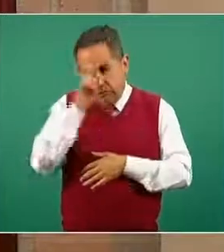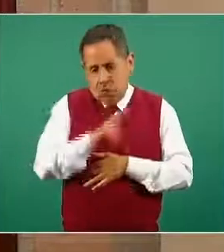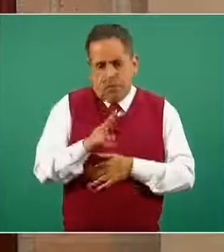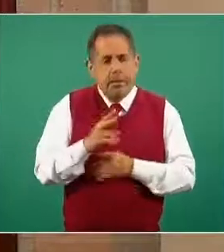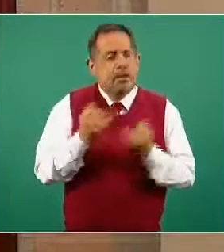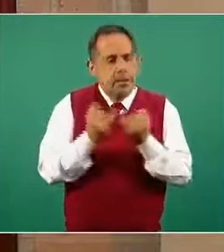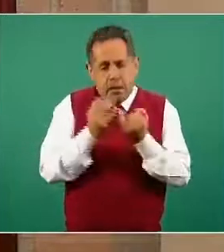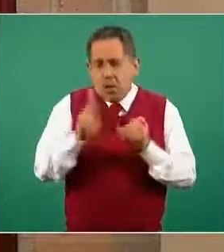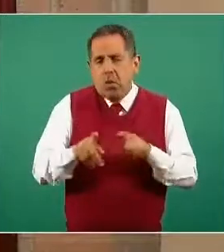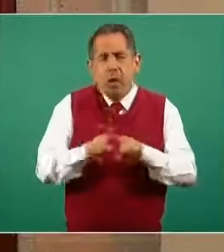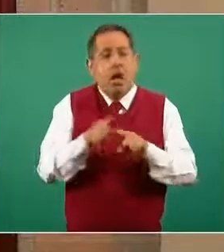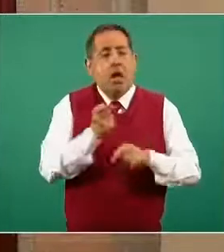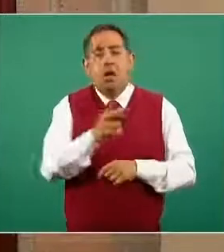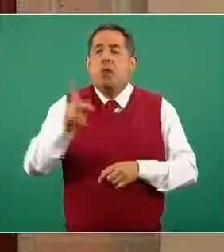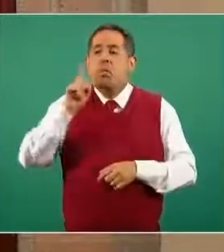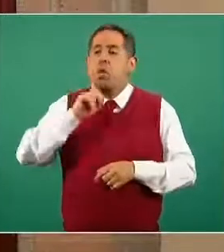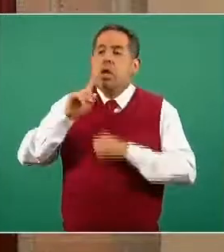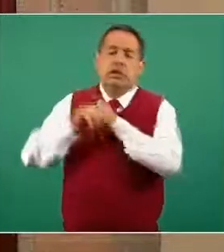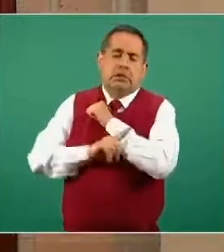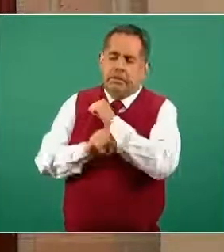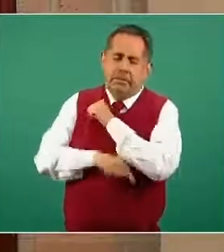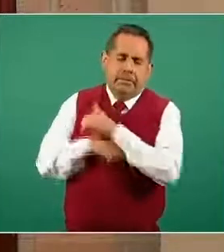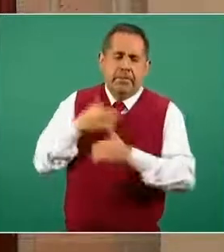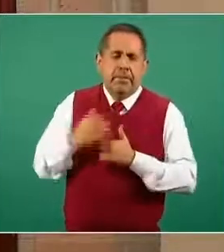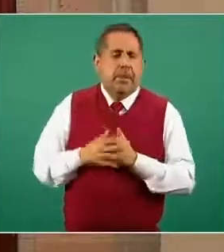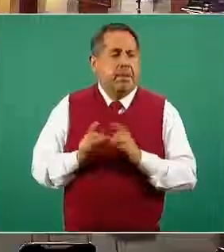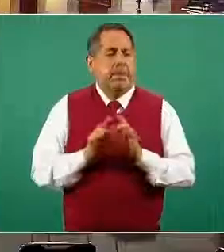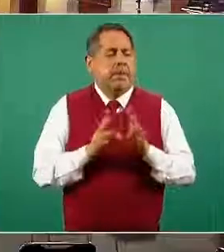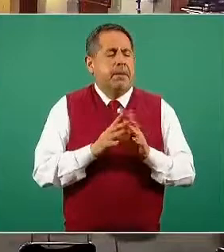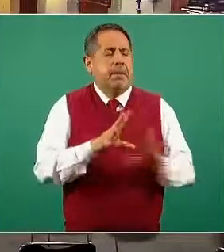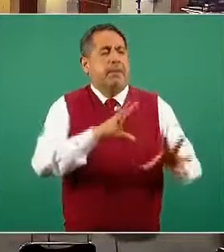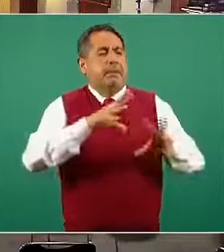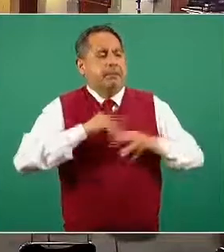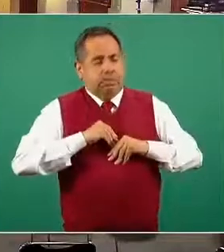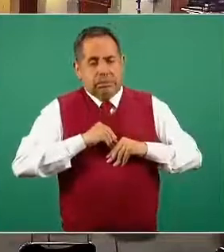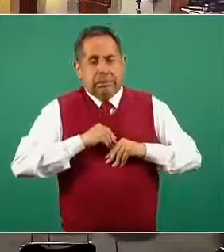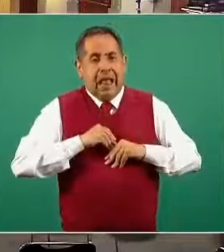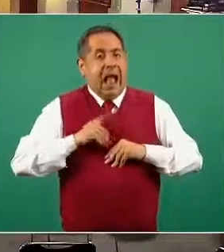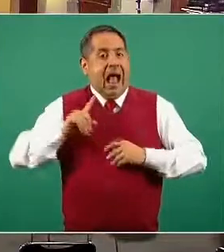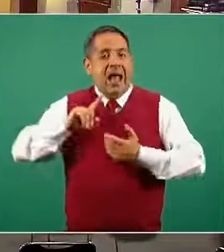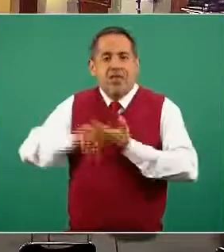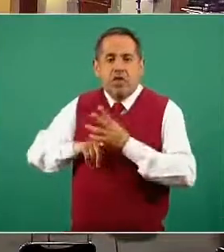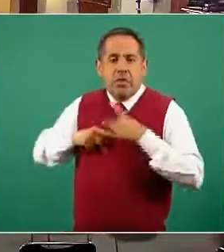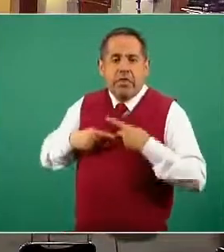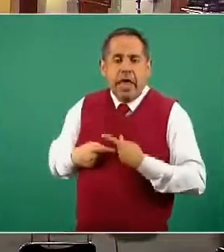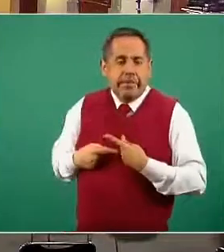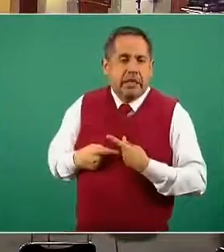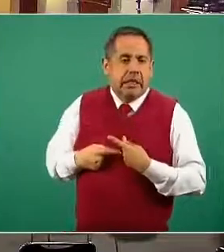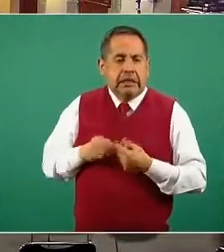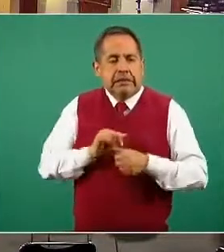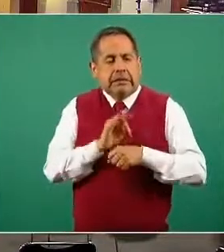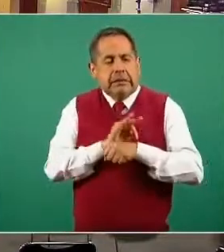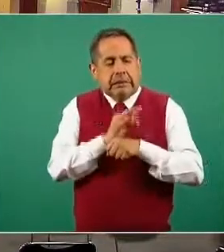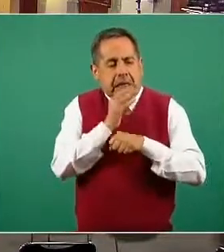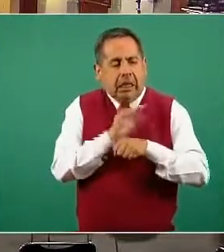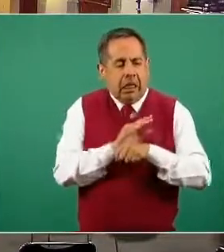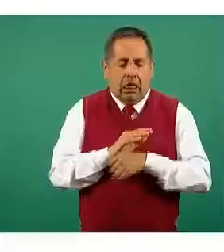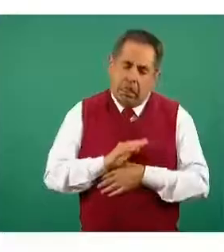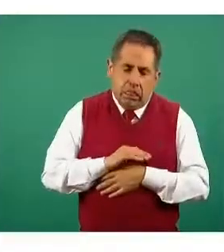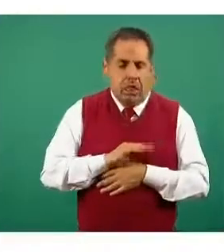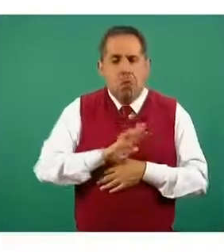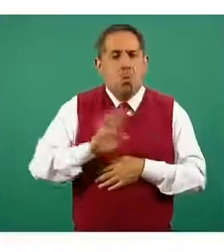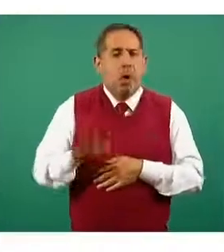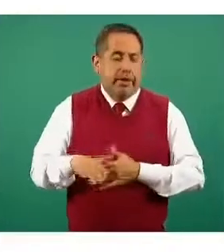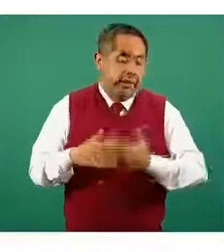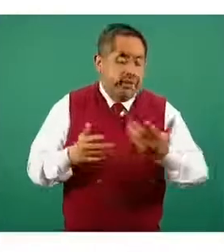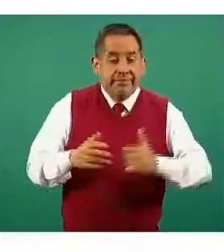fallecen a consecuencia de las complicaciones o de la vulnerabilidad inmunológica que genera esta enfermedad. Y en este gráfico, ahora